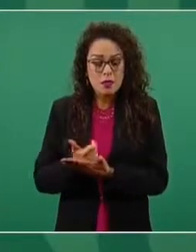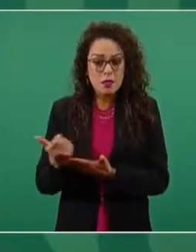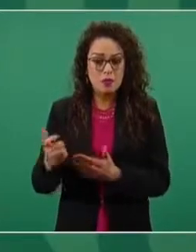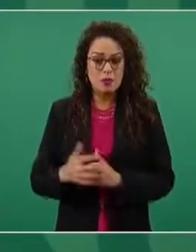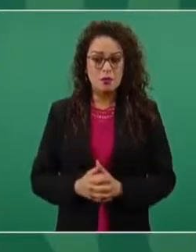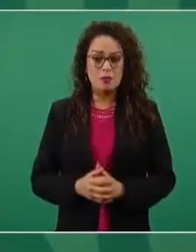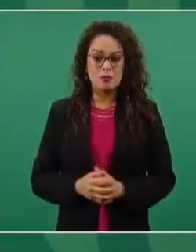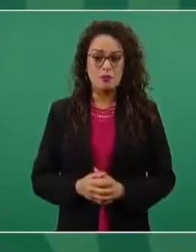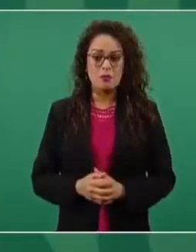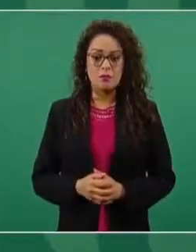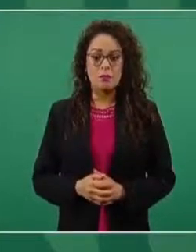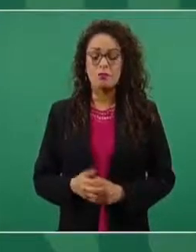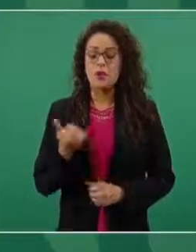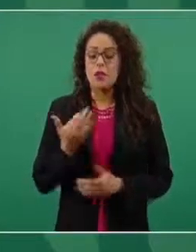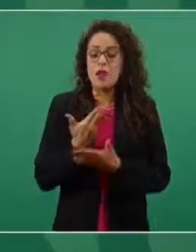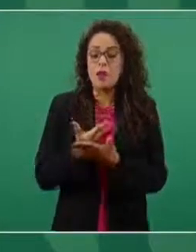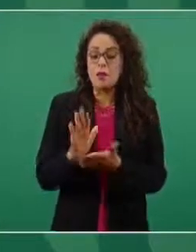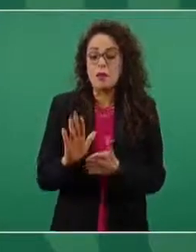Además,